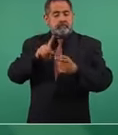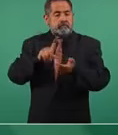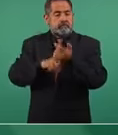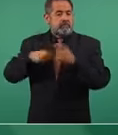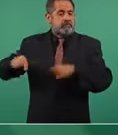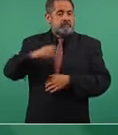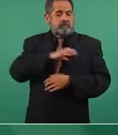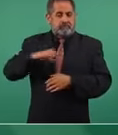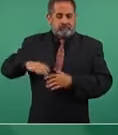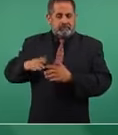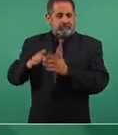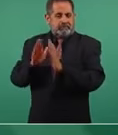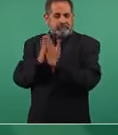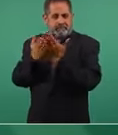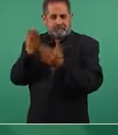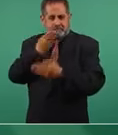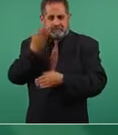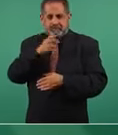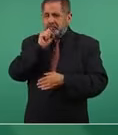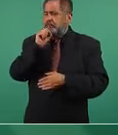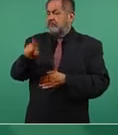lo mismo, respetuosas,